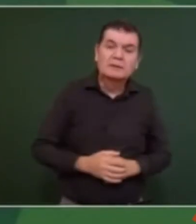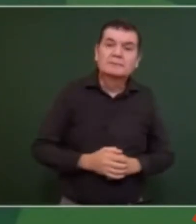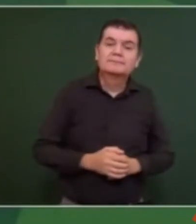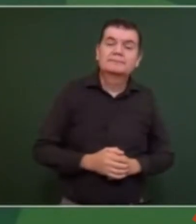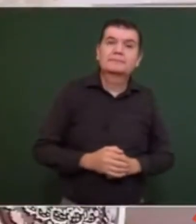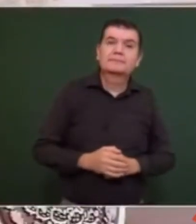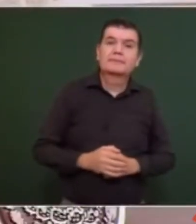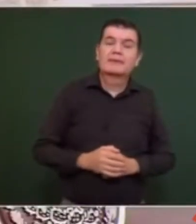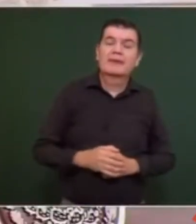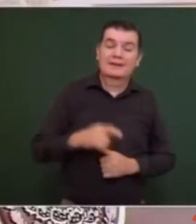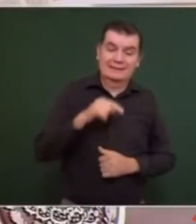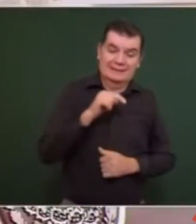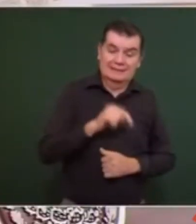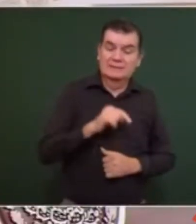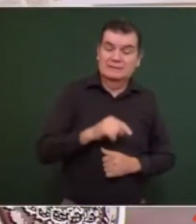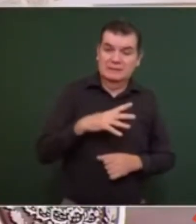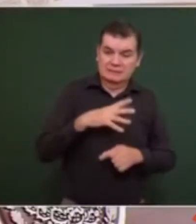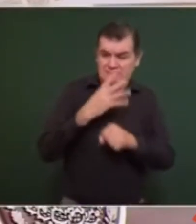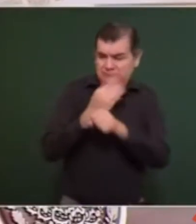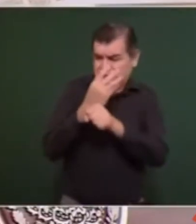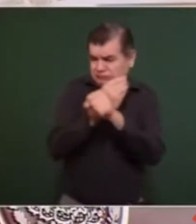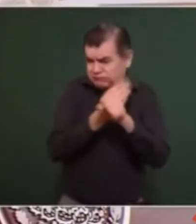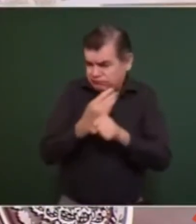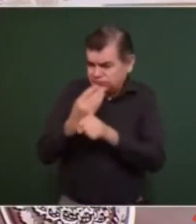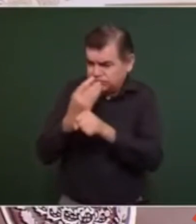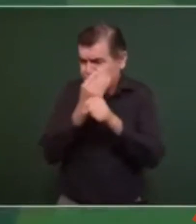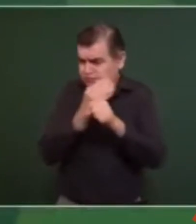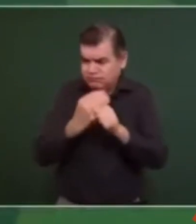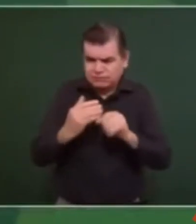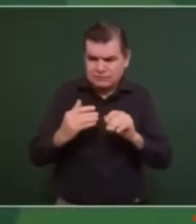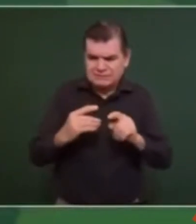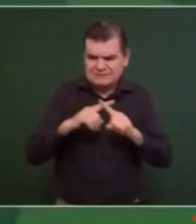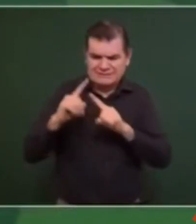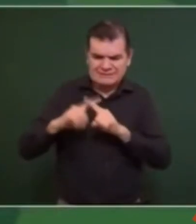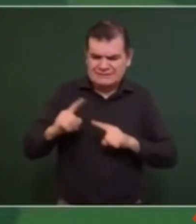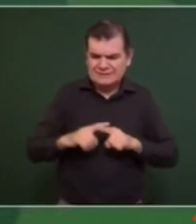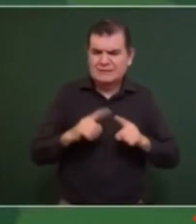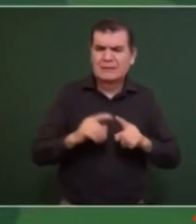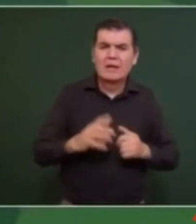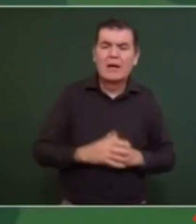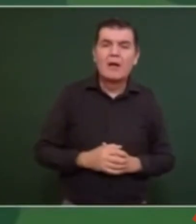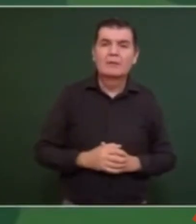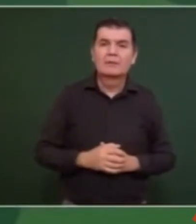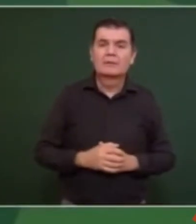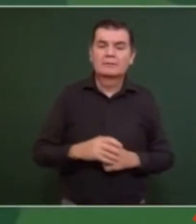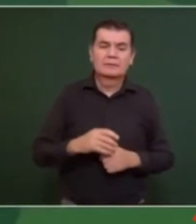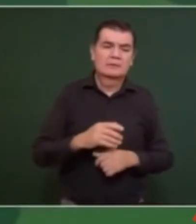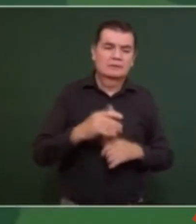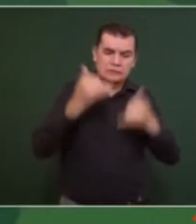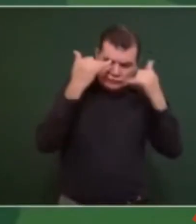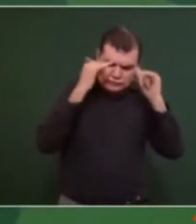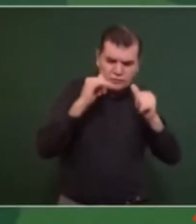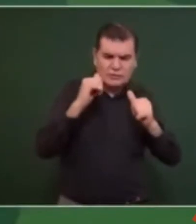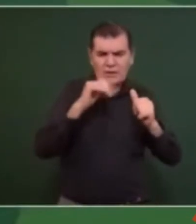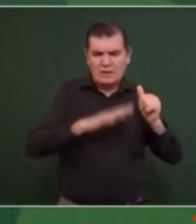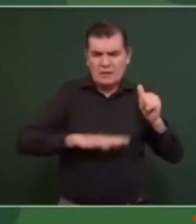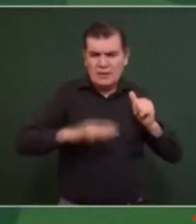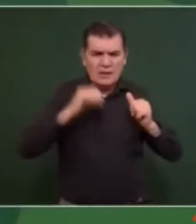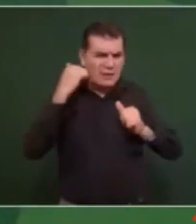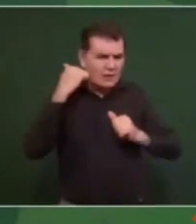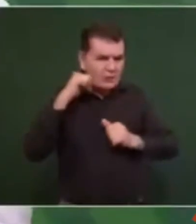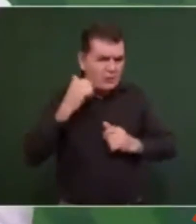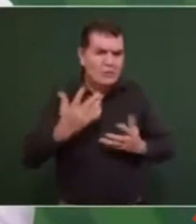Esta reconstrucción de Coyuca, de Acapulco,